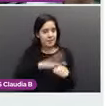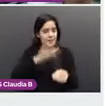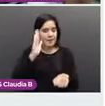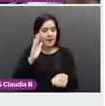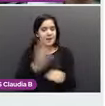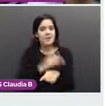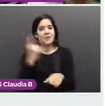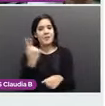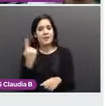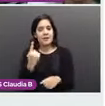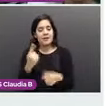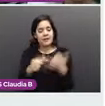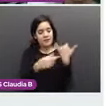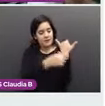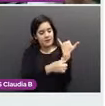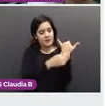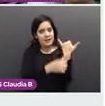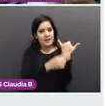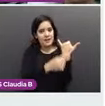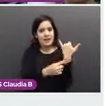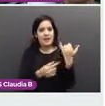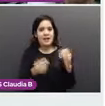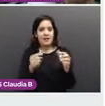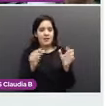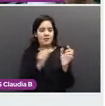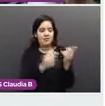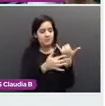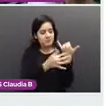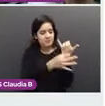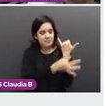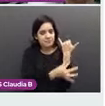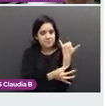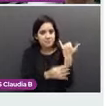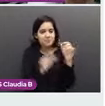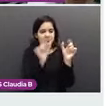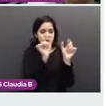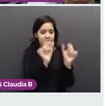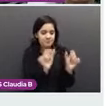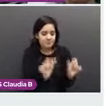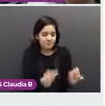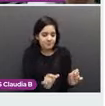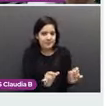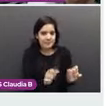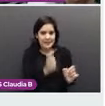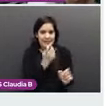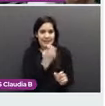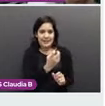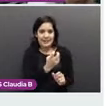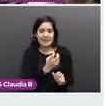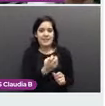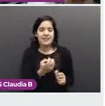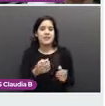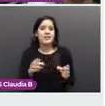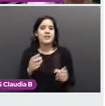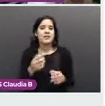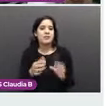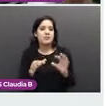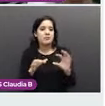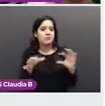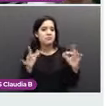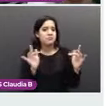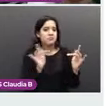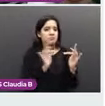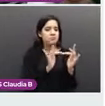las características del epitelio. El exocervix va a ser lo que va a comunicar la vagina con el interior del útero. El